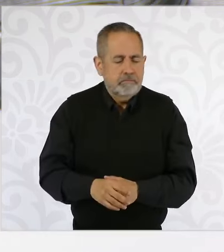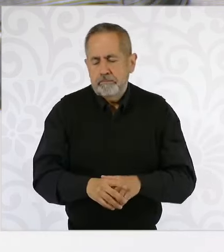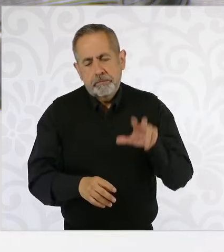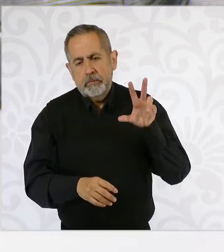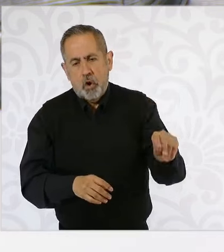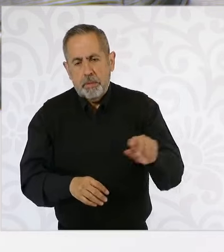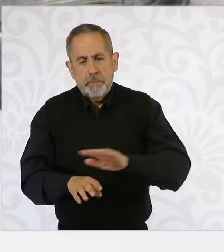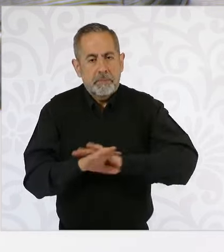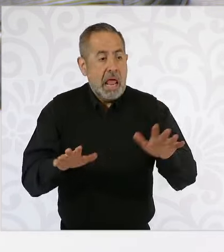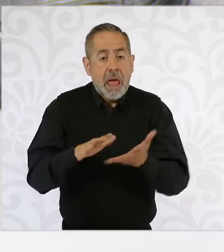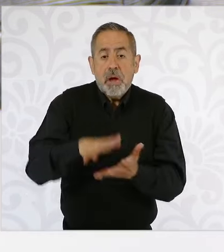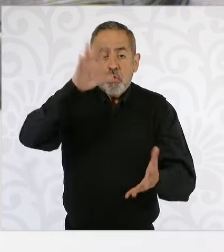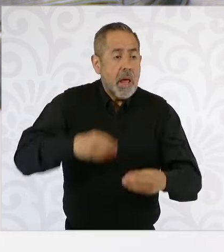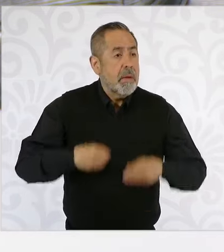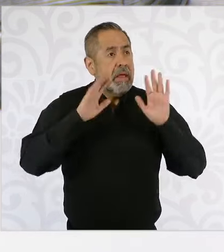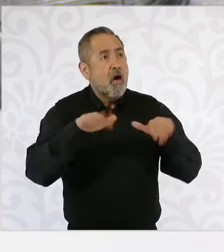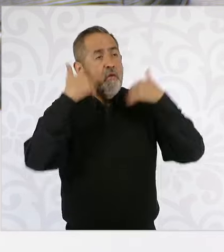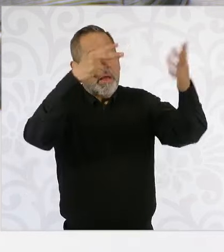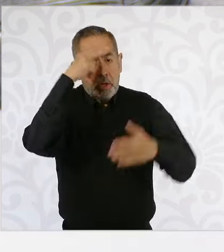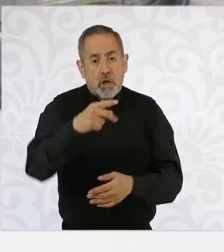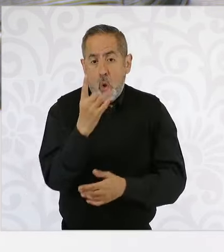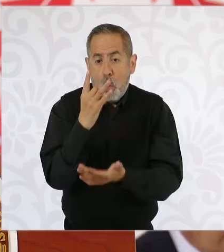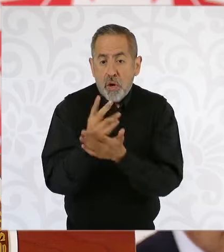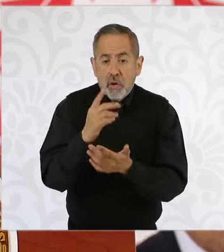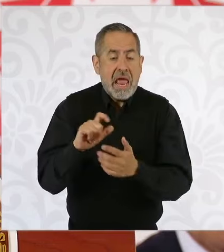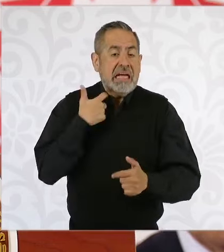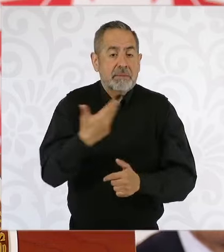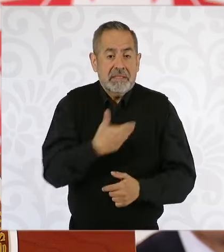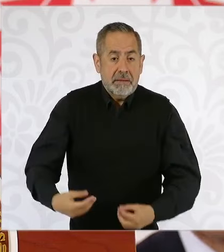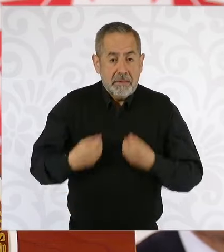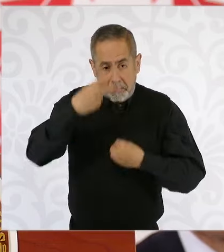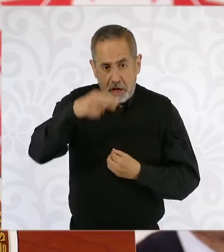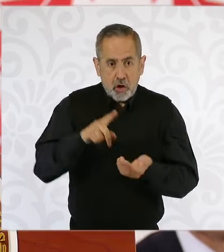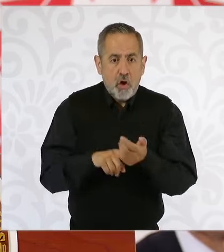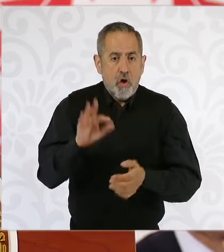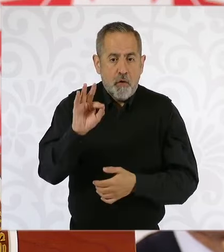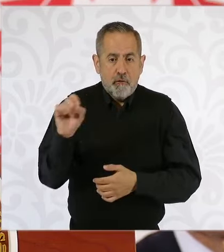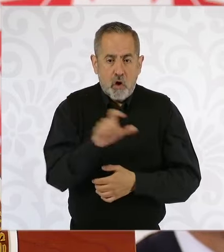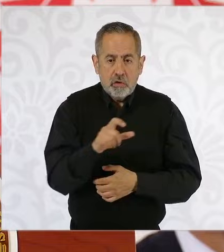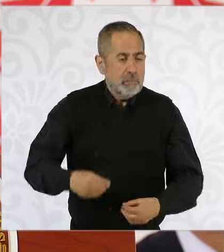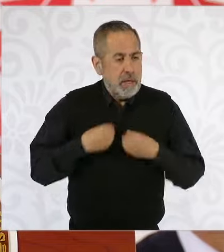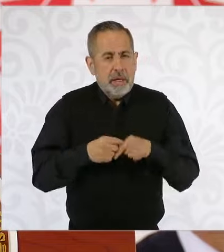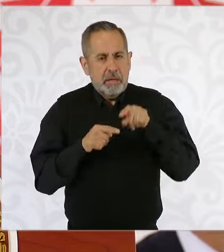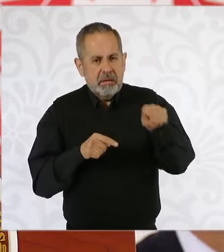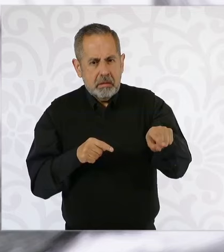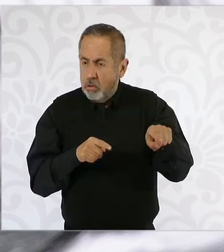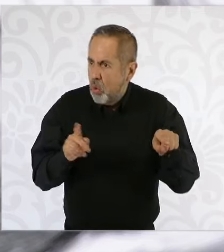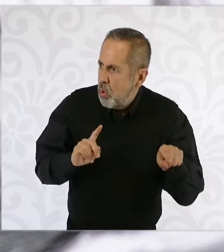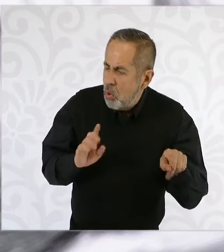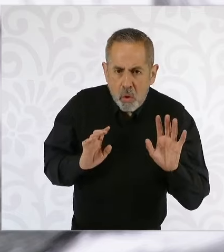platicado, viven fuera de México. El único expresidente que vive en México es Fox, que vive en… ¿no?